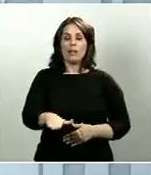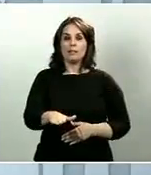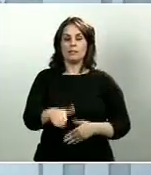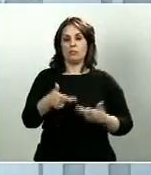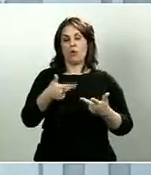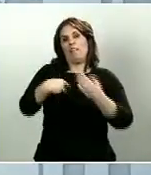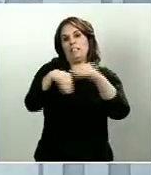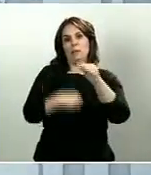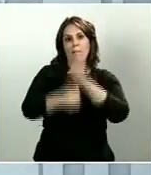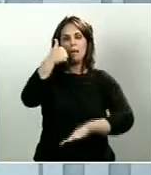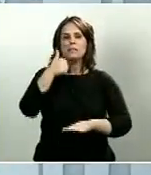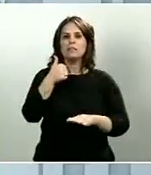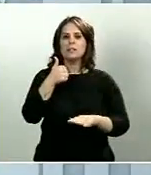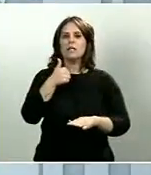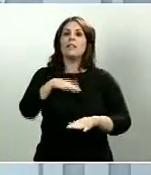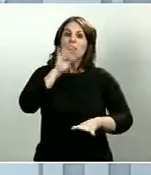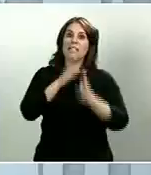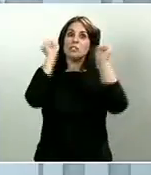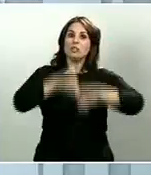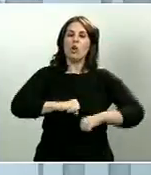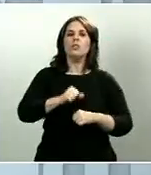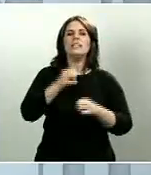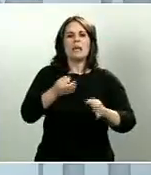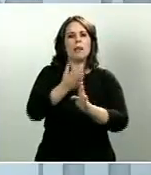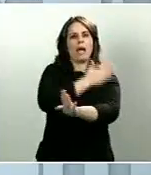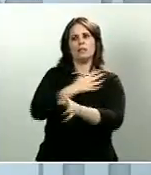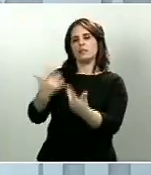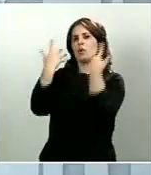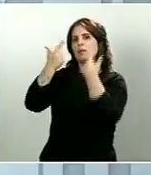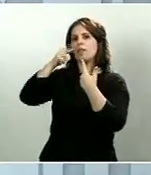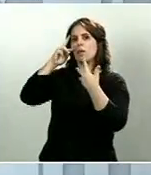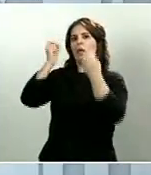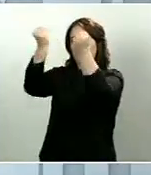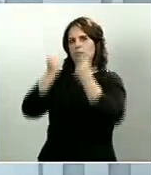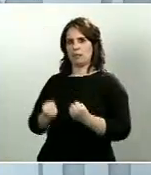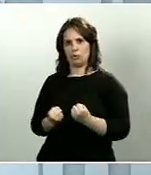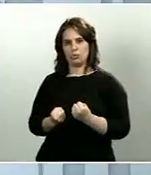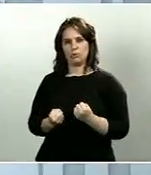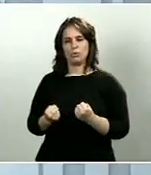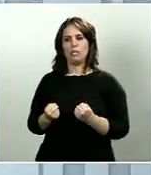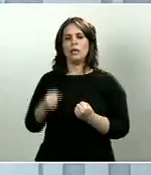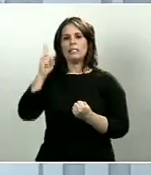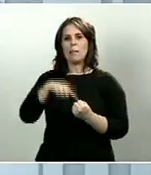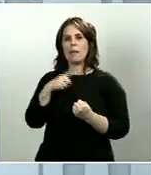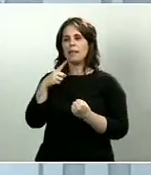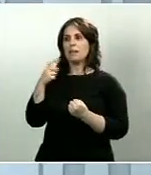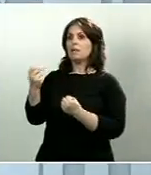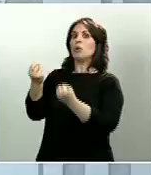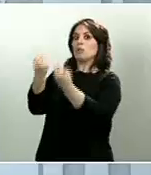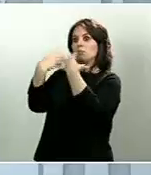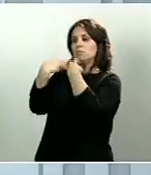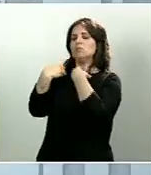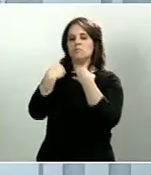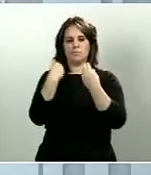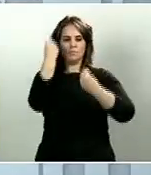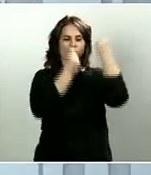de los expertos y haciendo una ponderación, como ocurre siempre en una pandemia, del riesgo y beneficio del momento en